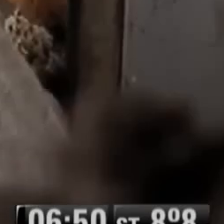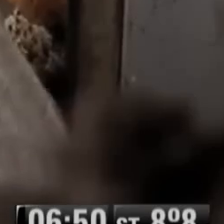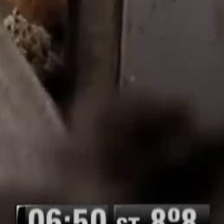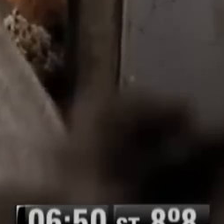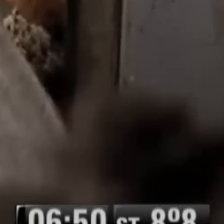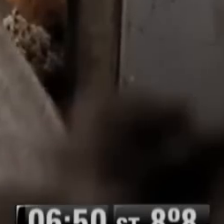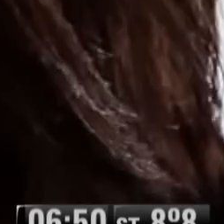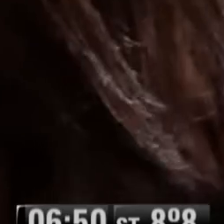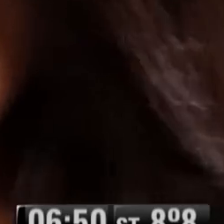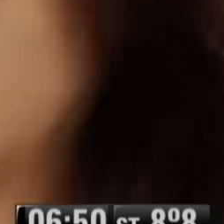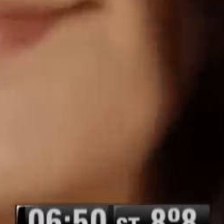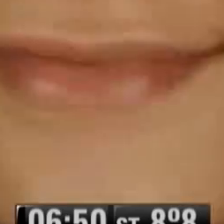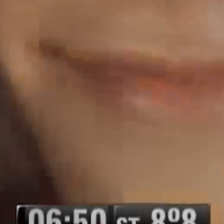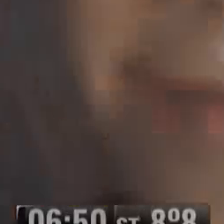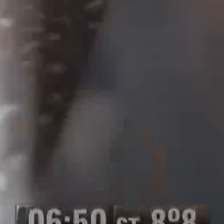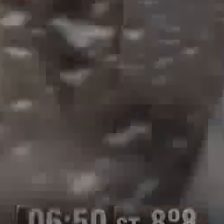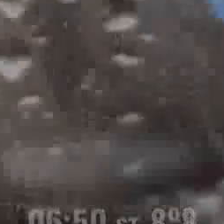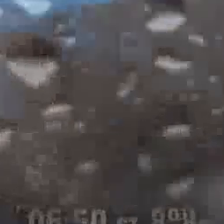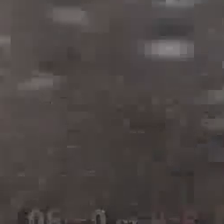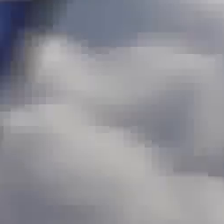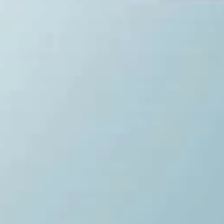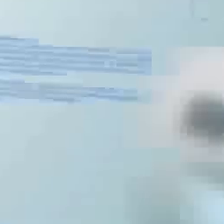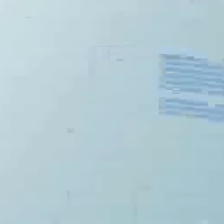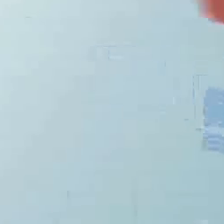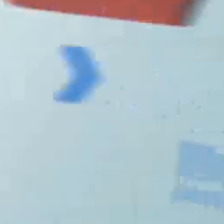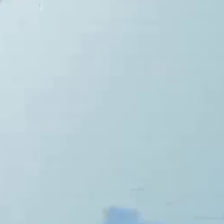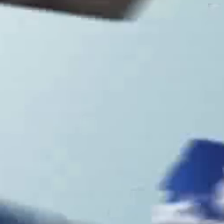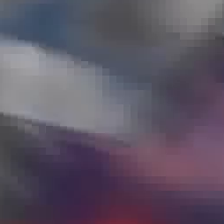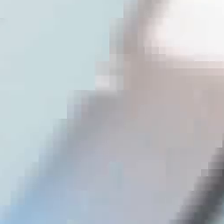¡Gracias! ¡Gracias!